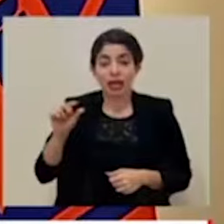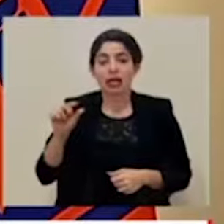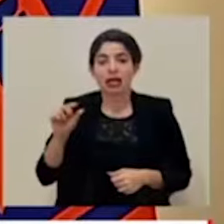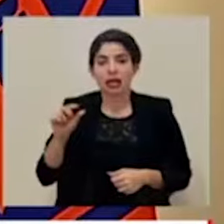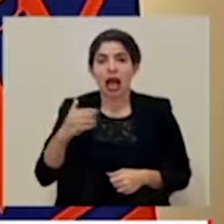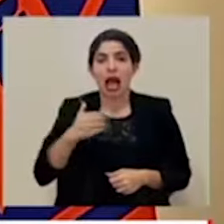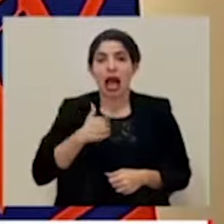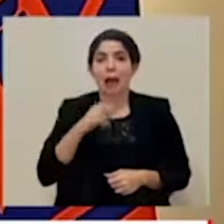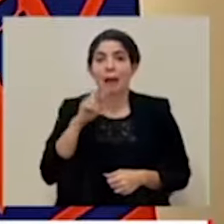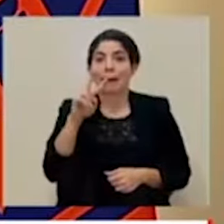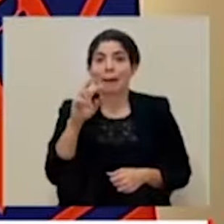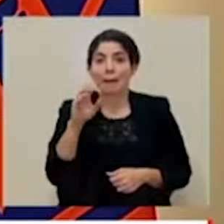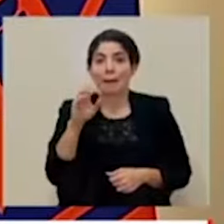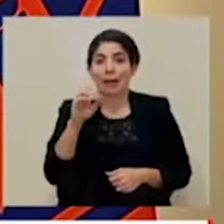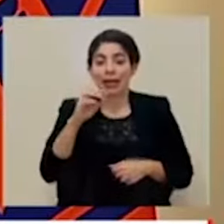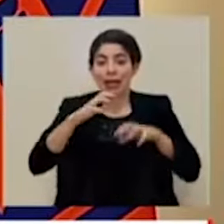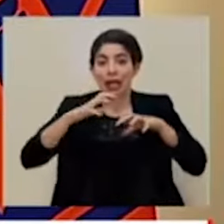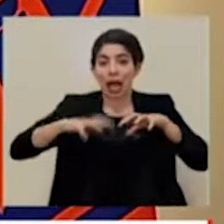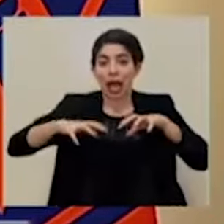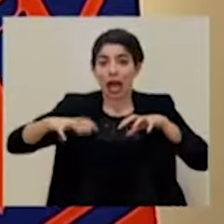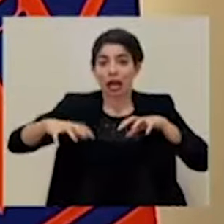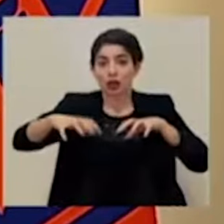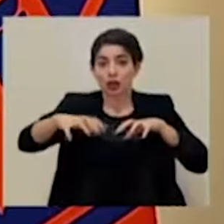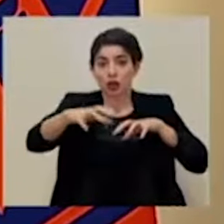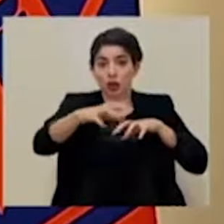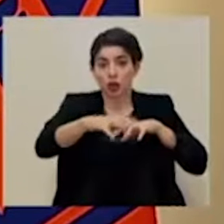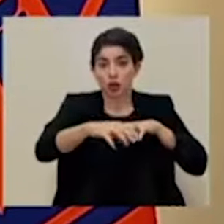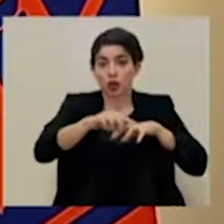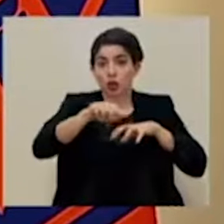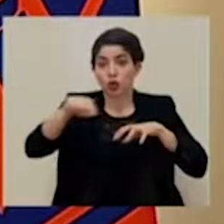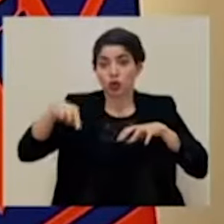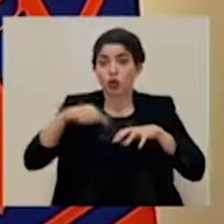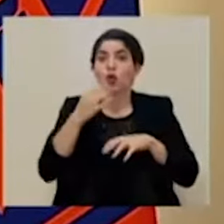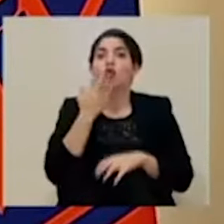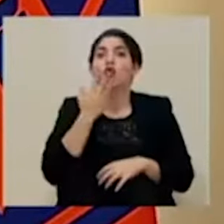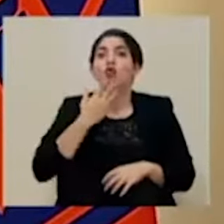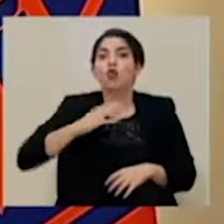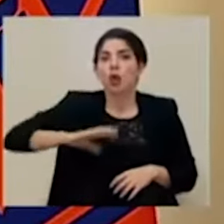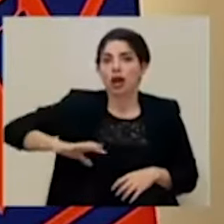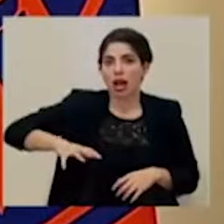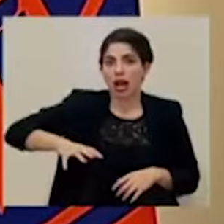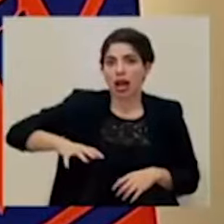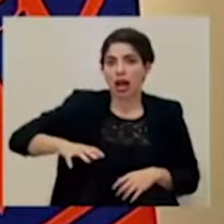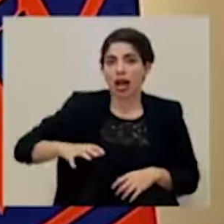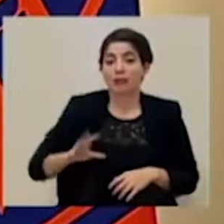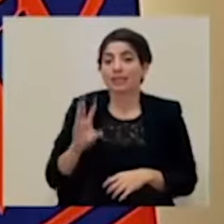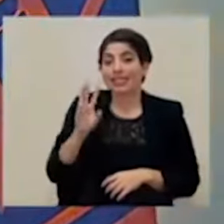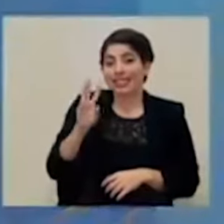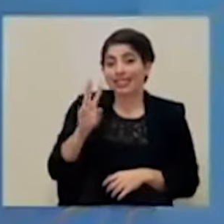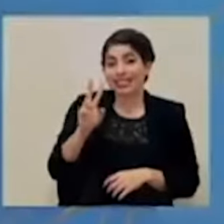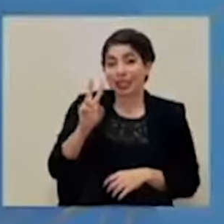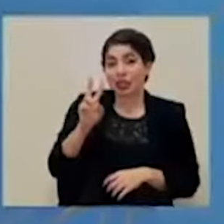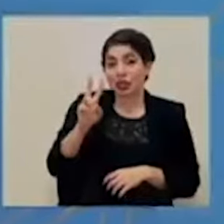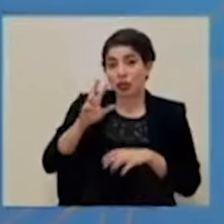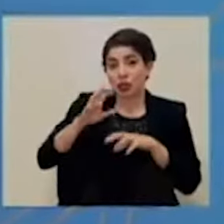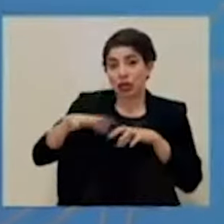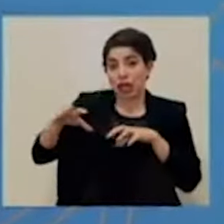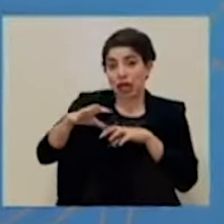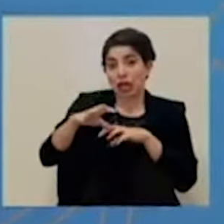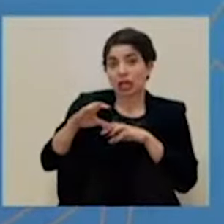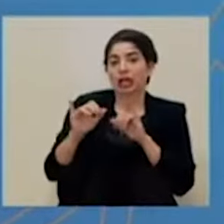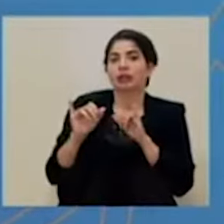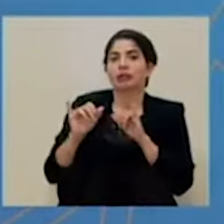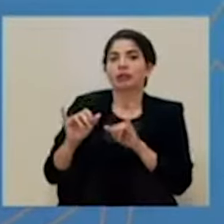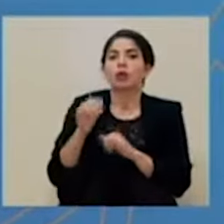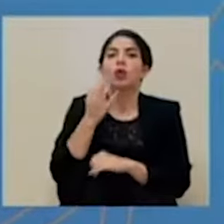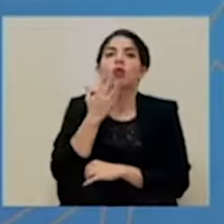veinte cantones que están en condición de alerta naranja y sesenta y dos cantones que se mantienen en